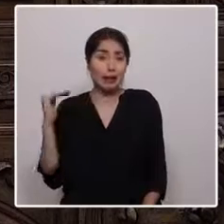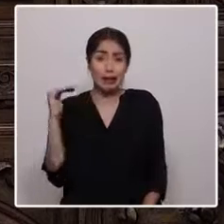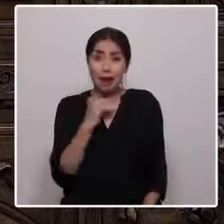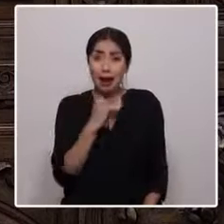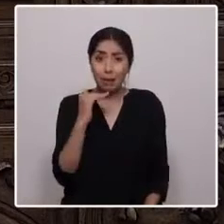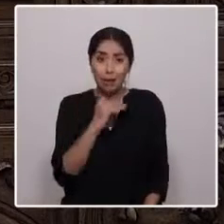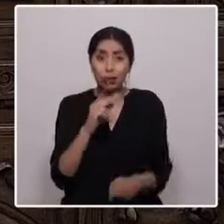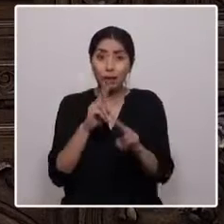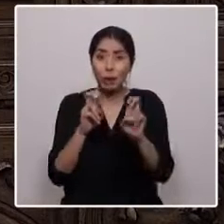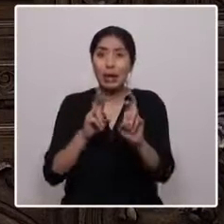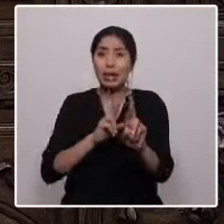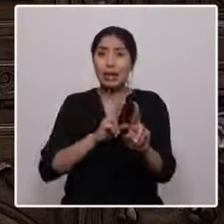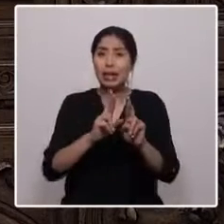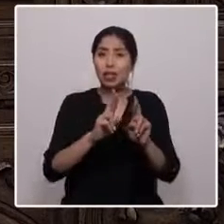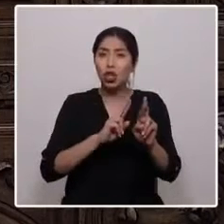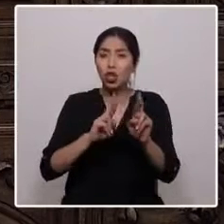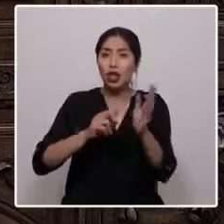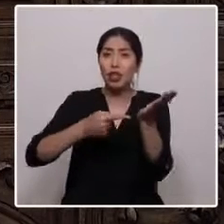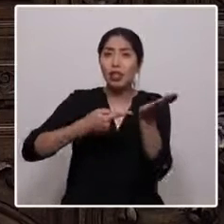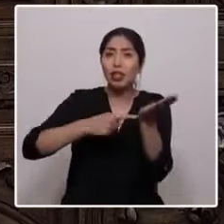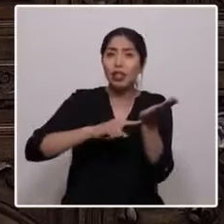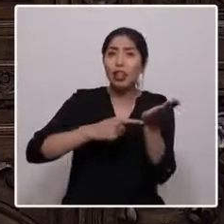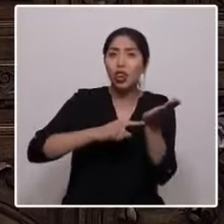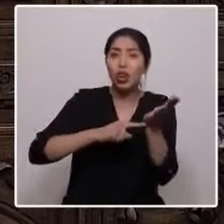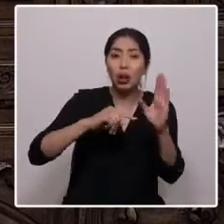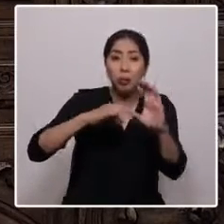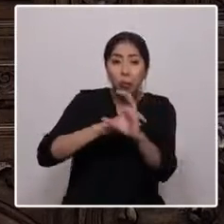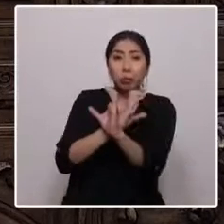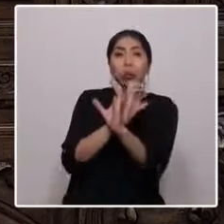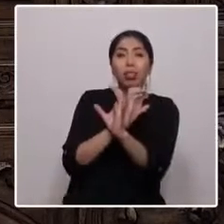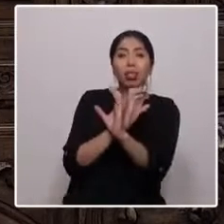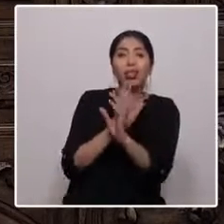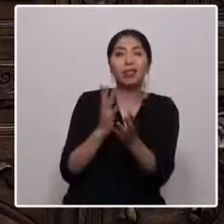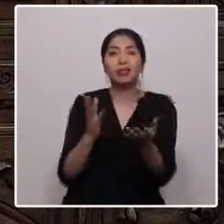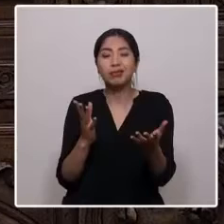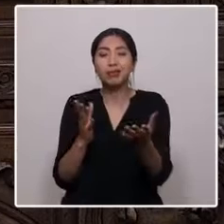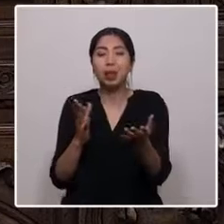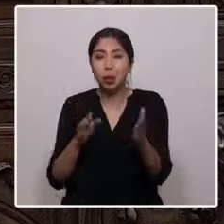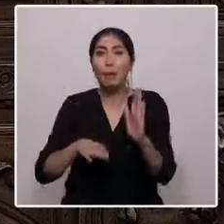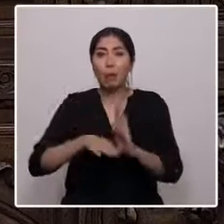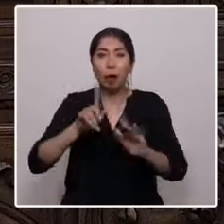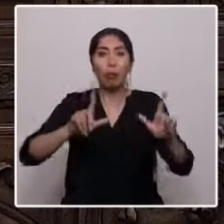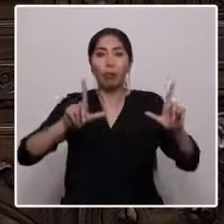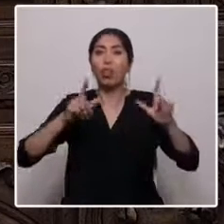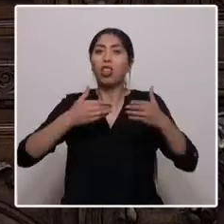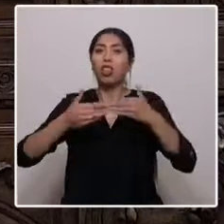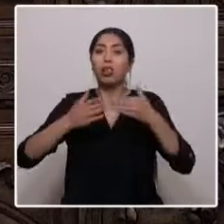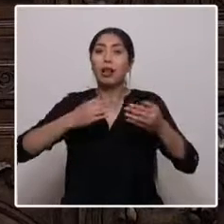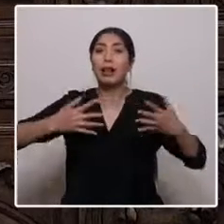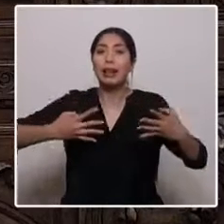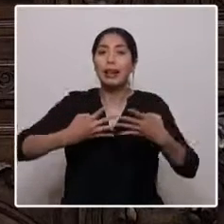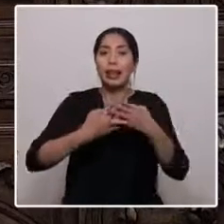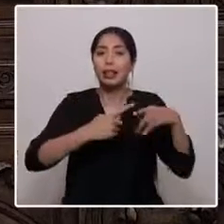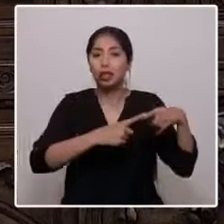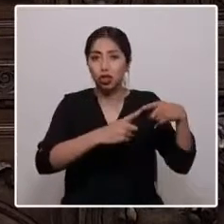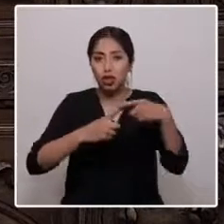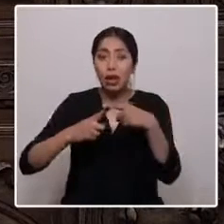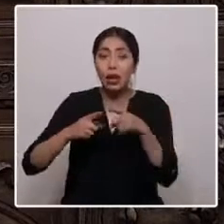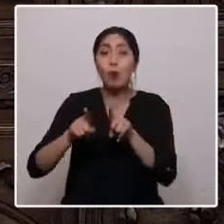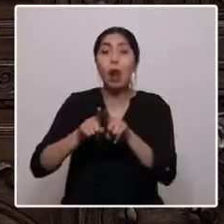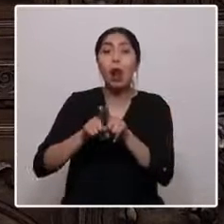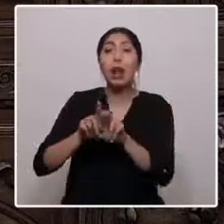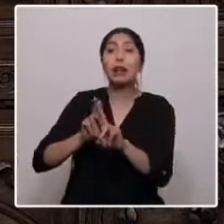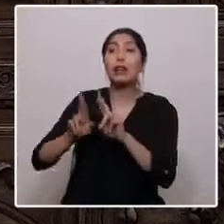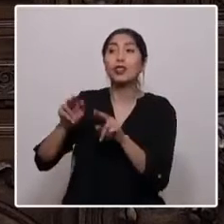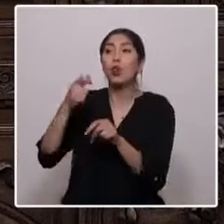frías y superficiales, han ido tomando protagonismo a través de las redes sociales, en desmedro de las relaciones humanas,